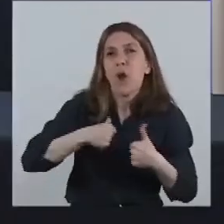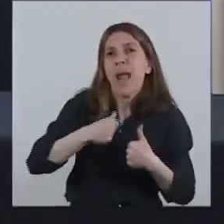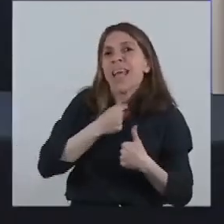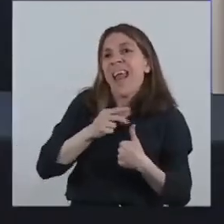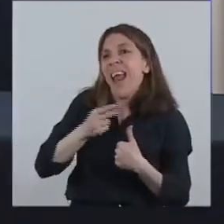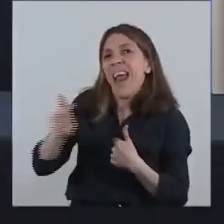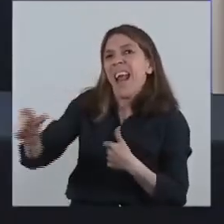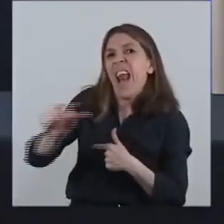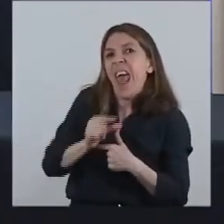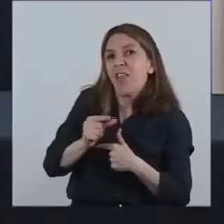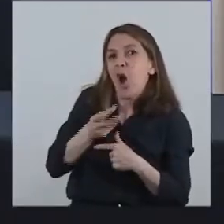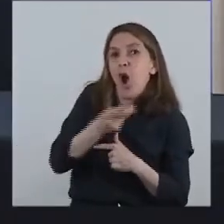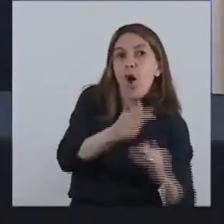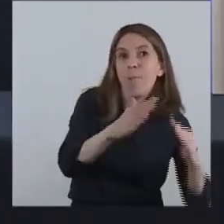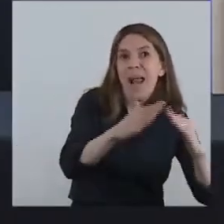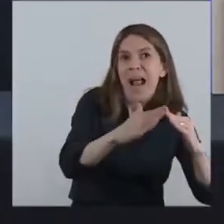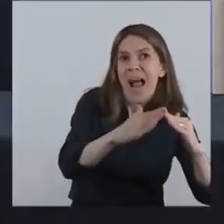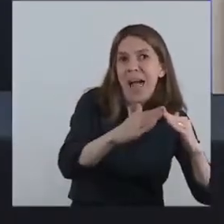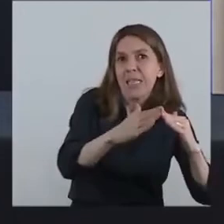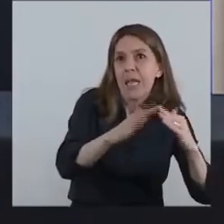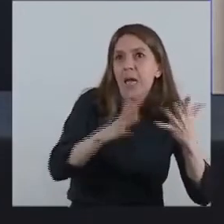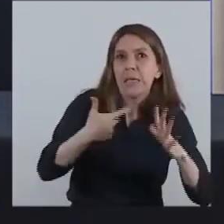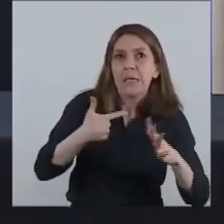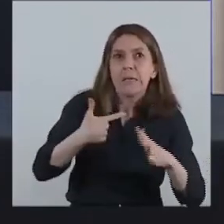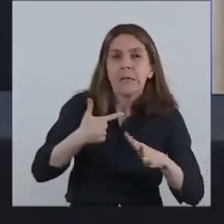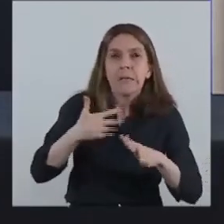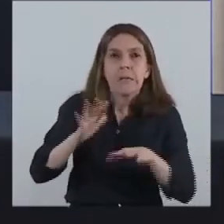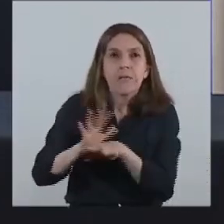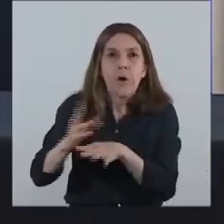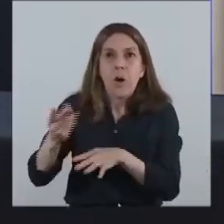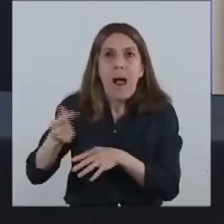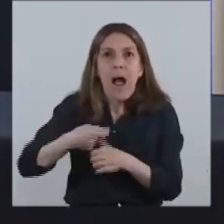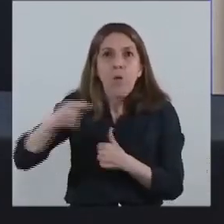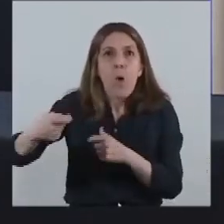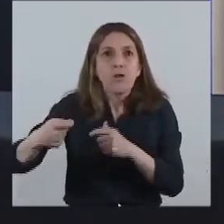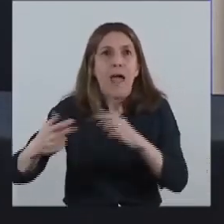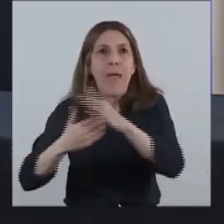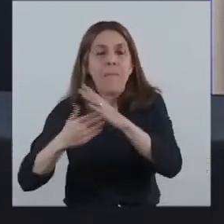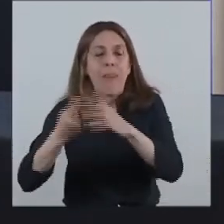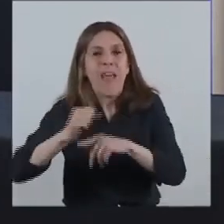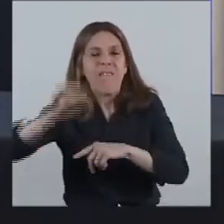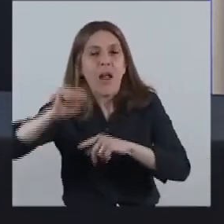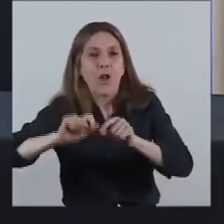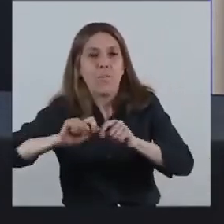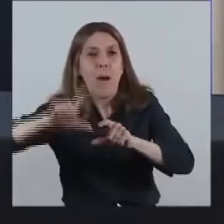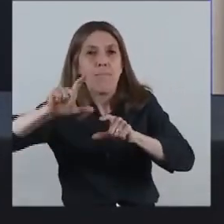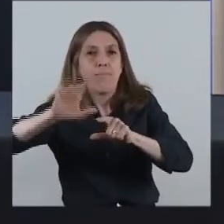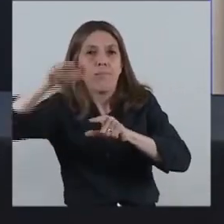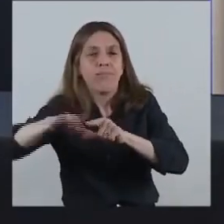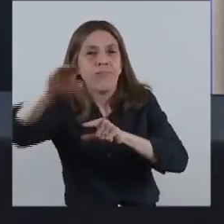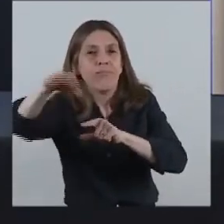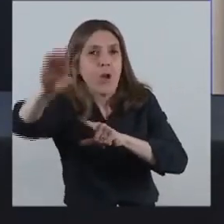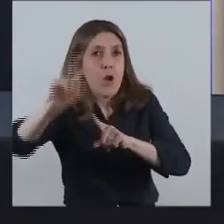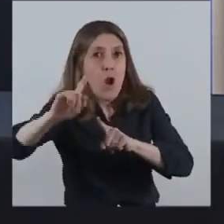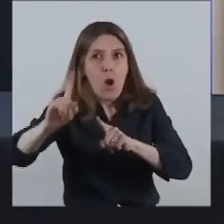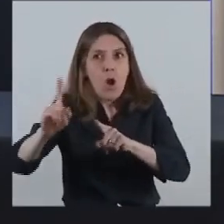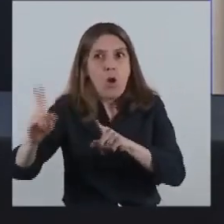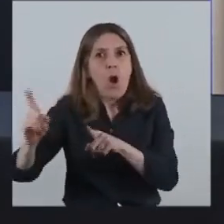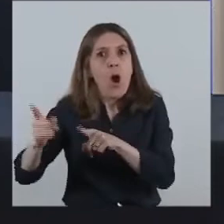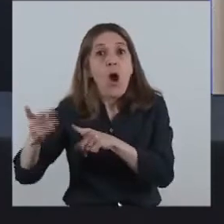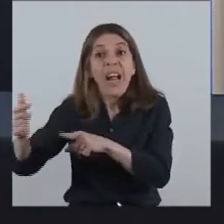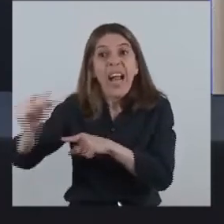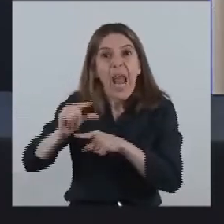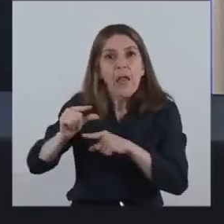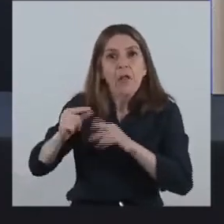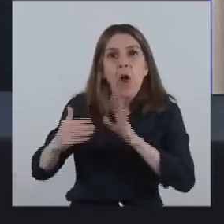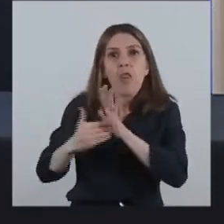busca que el crédito no esté atado a la inflación, sino que esté atado a la variación del salario, mientras que quien otorga